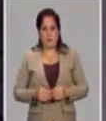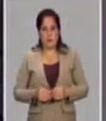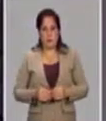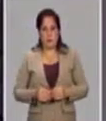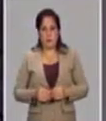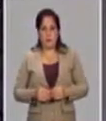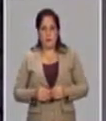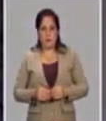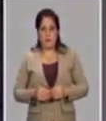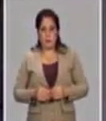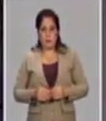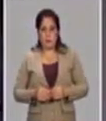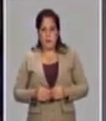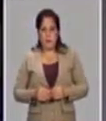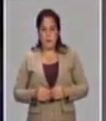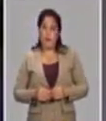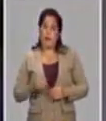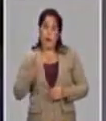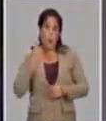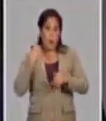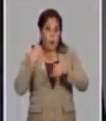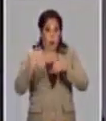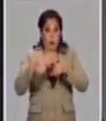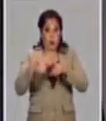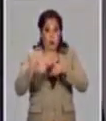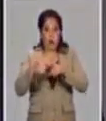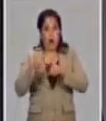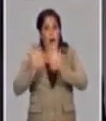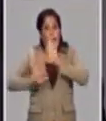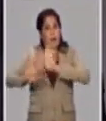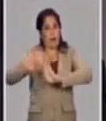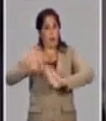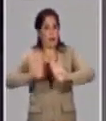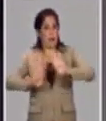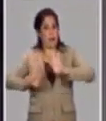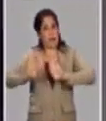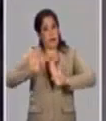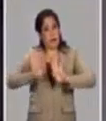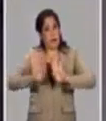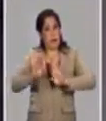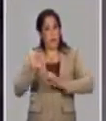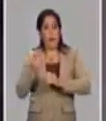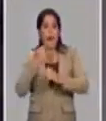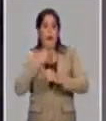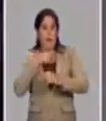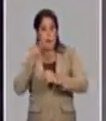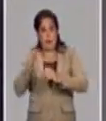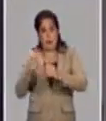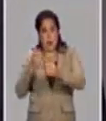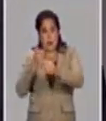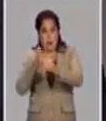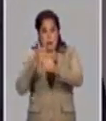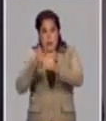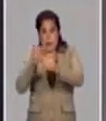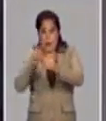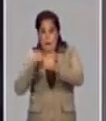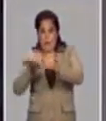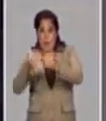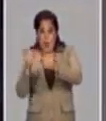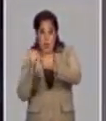estas vacunas. Y además, el nivel de anticuerpos neutralizantes que se inducen los pacientes